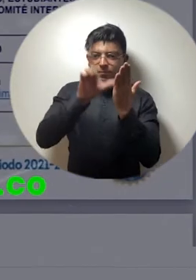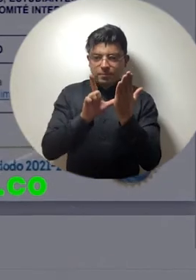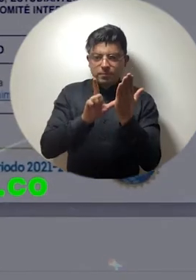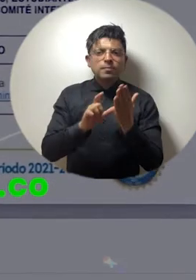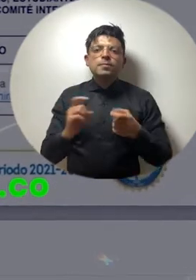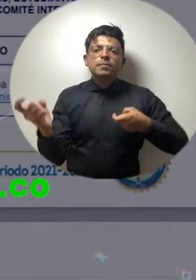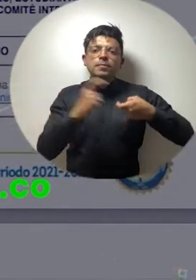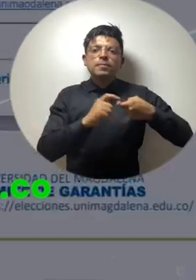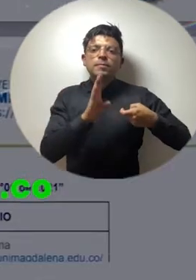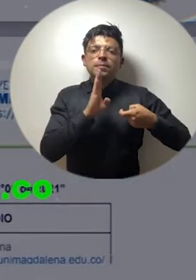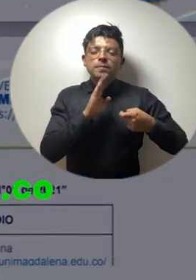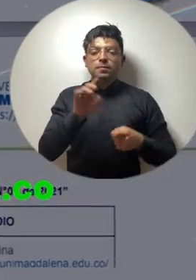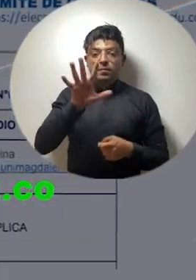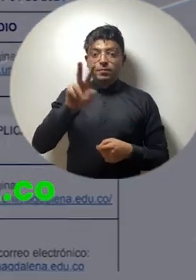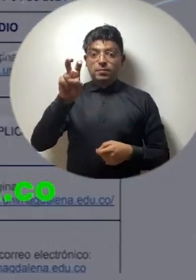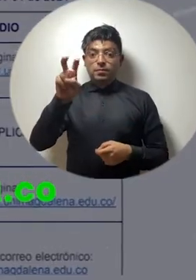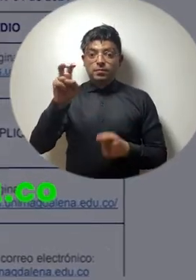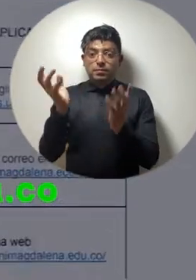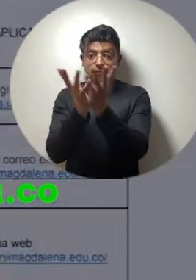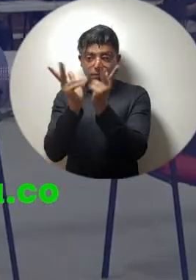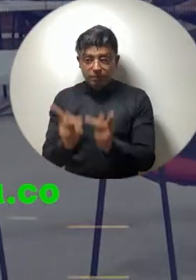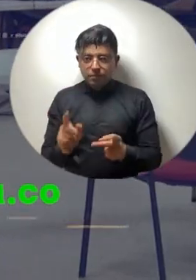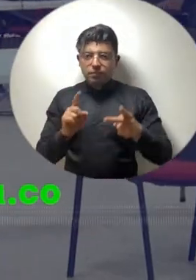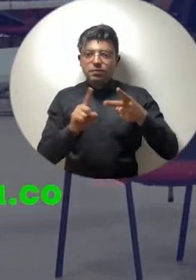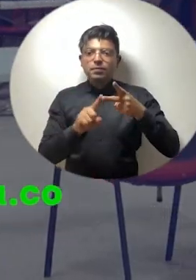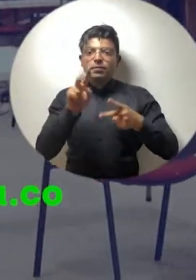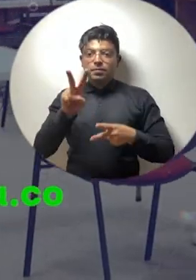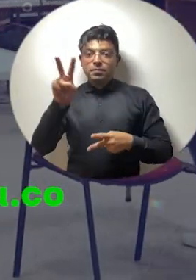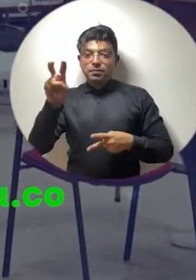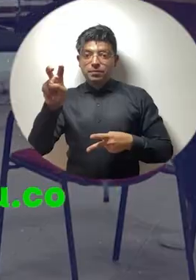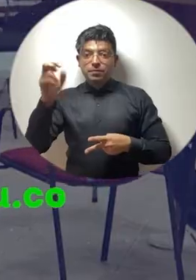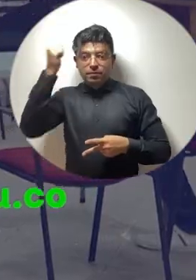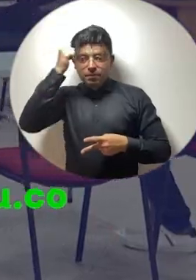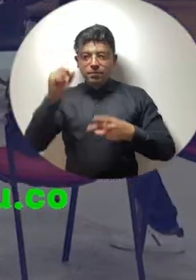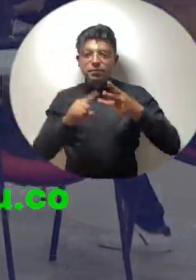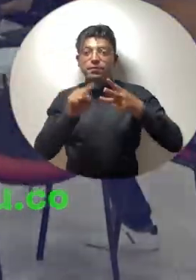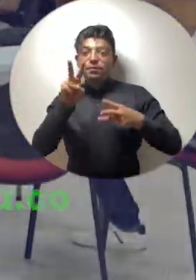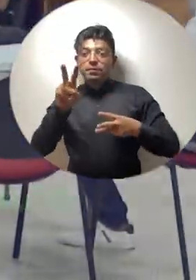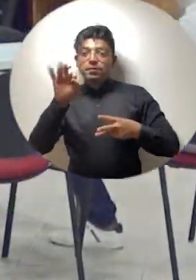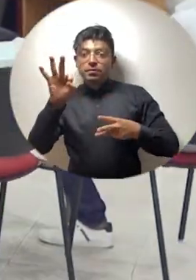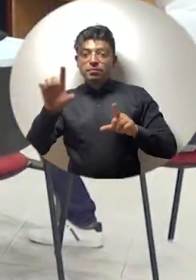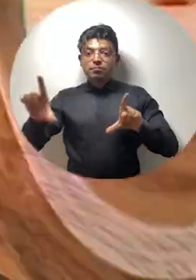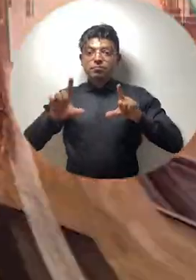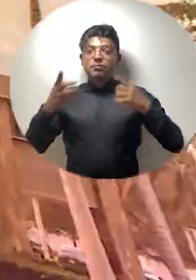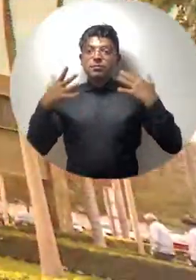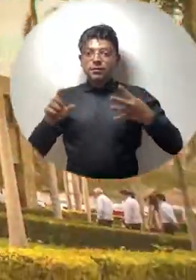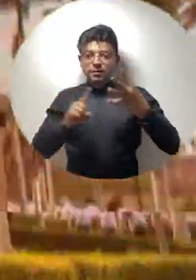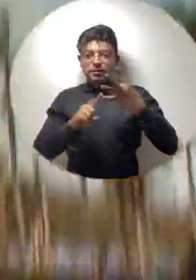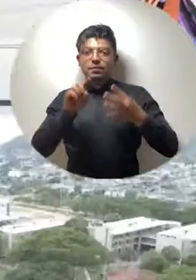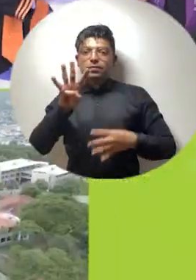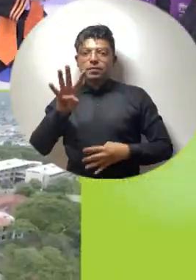conformado por 57 estudiantes, 27 docentes, 23 graduados y 4 del CIARP.